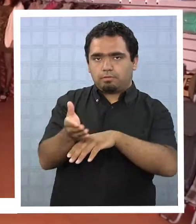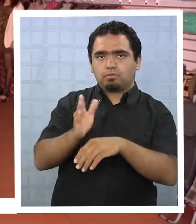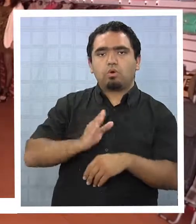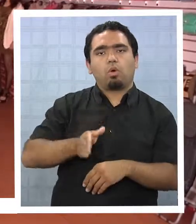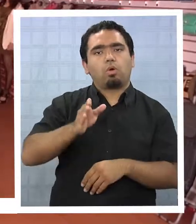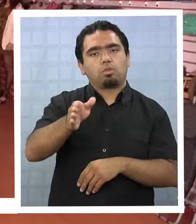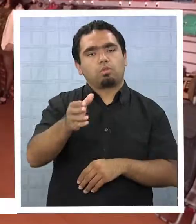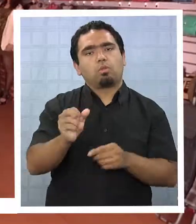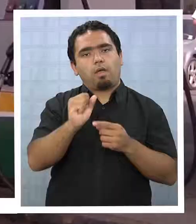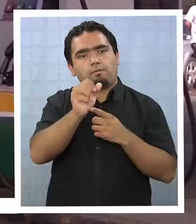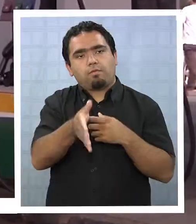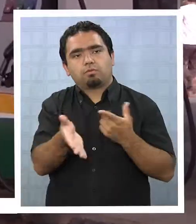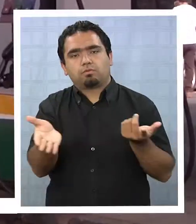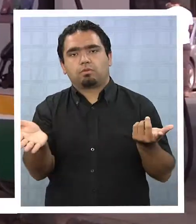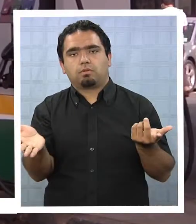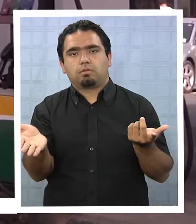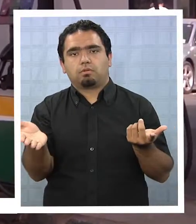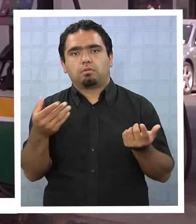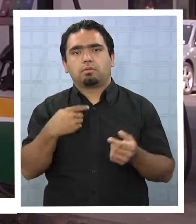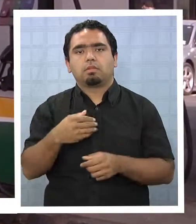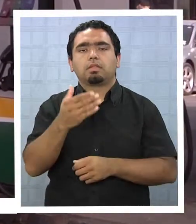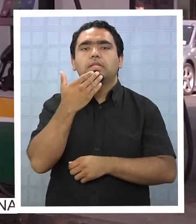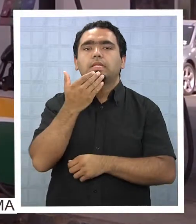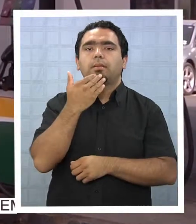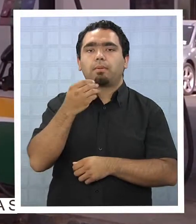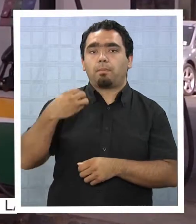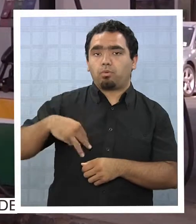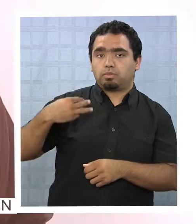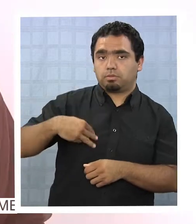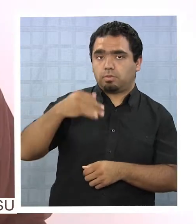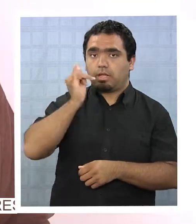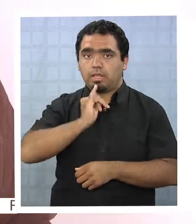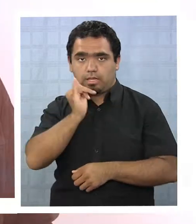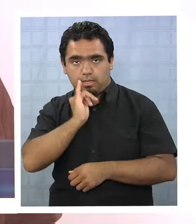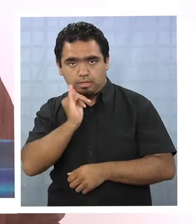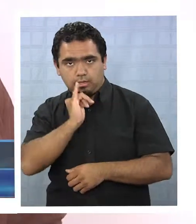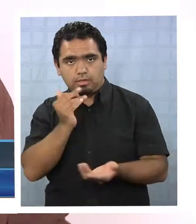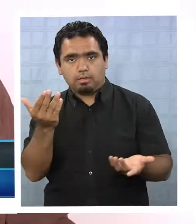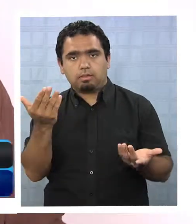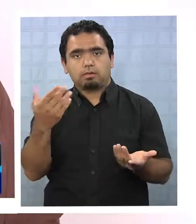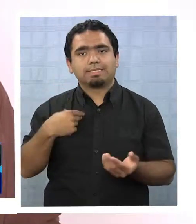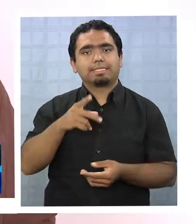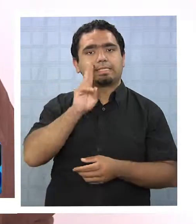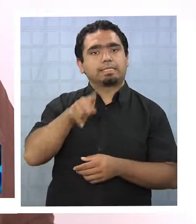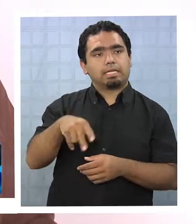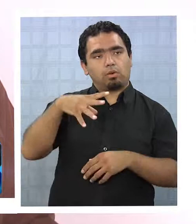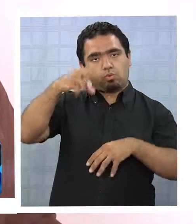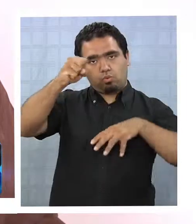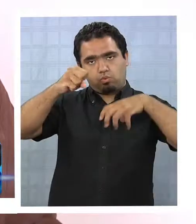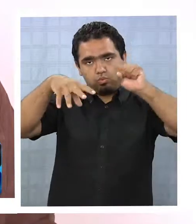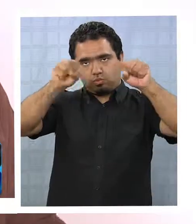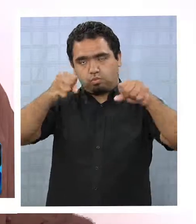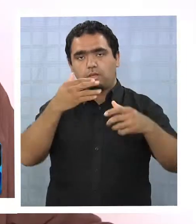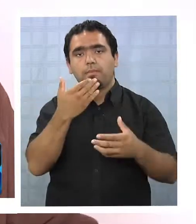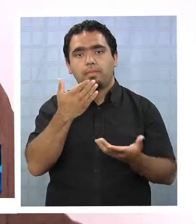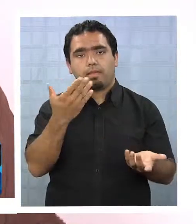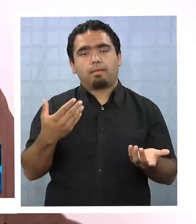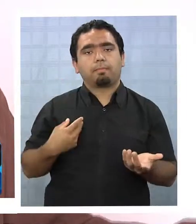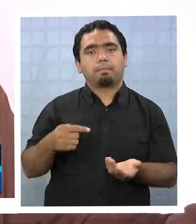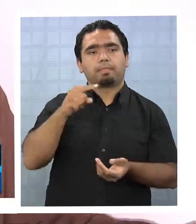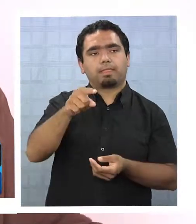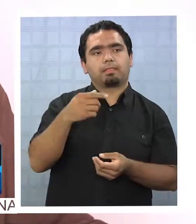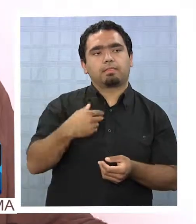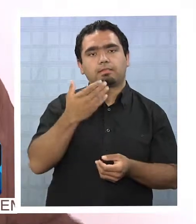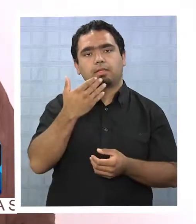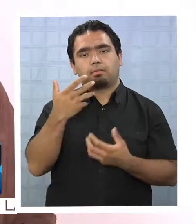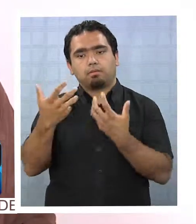En este caso lo vi también en el municipio de Iguique, también quedaron sin luz y generador no funcionaba. En